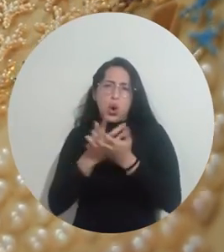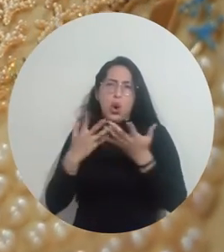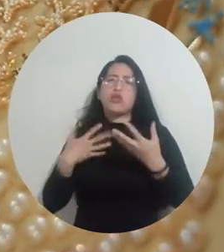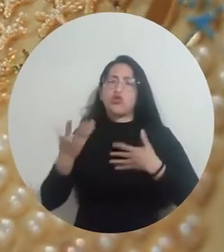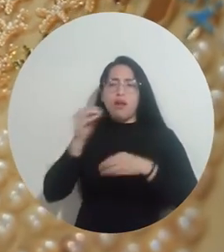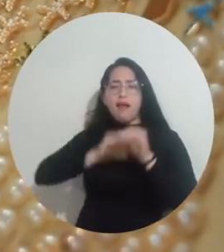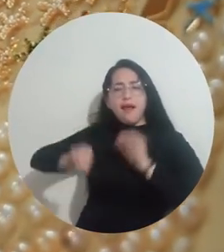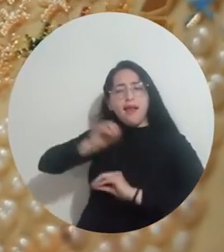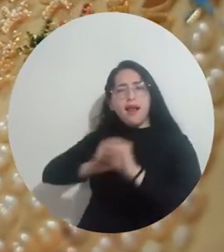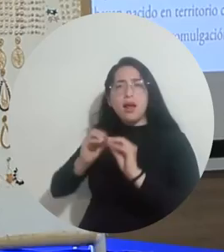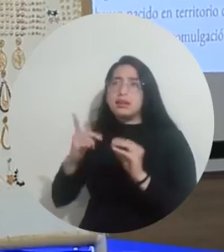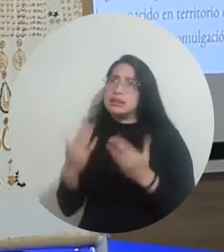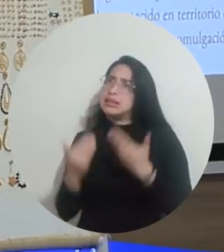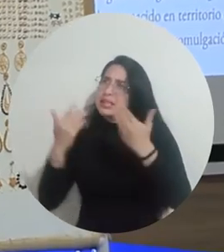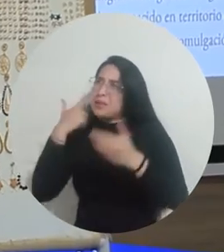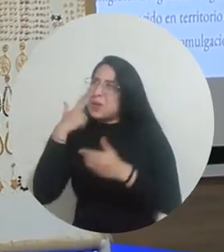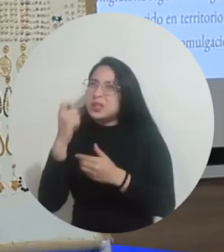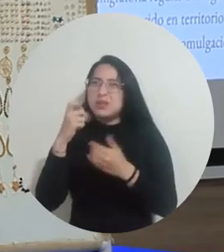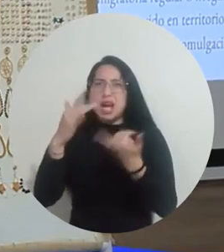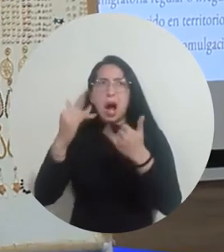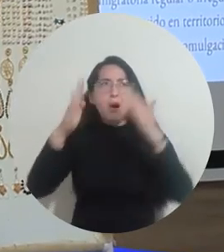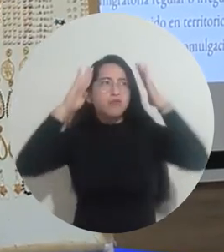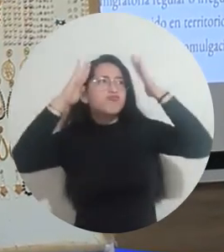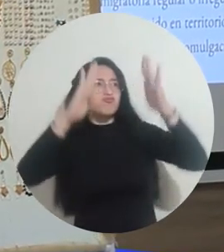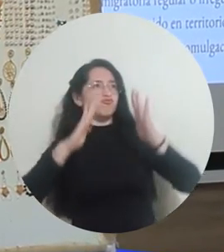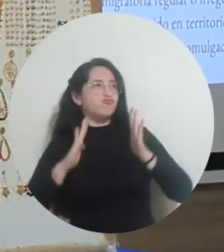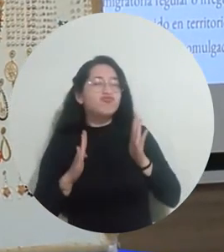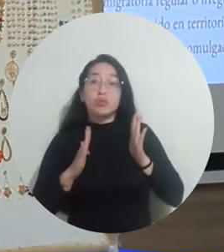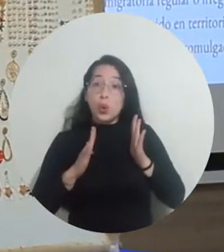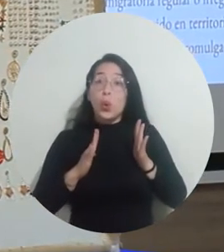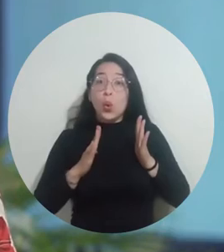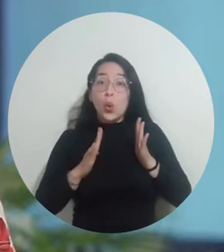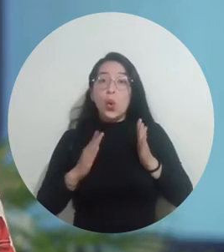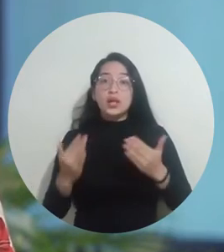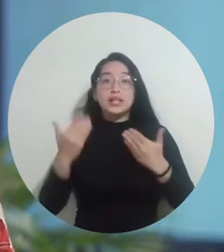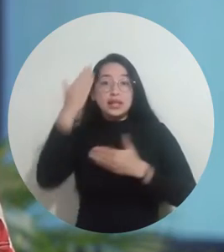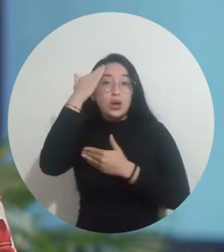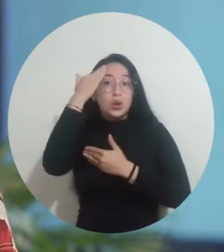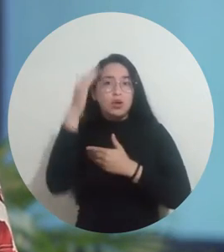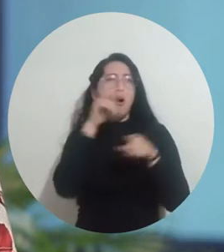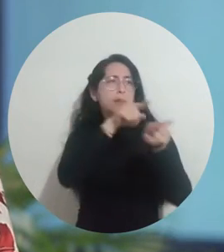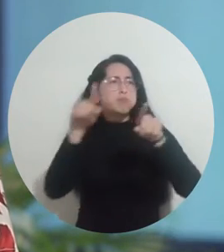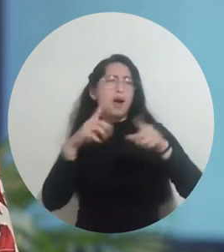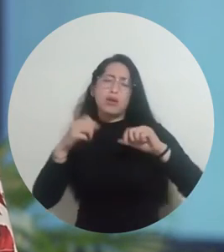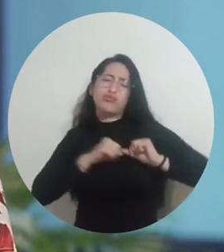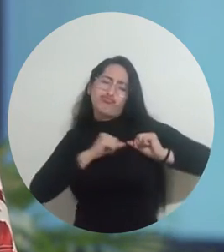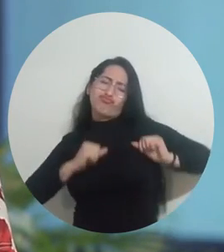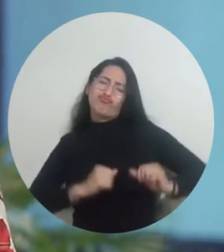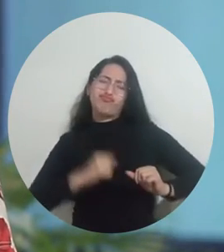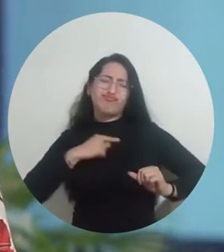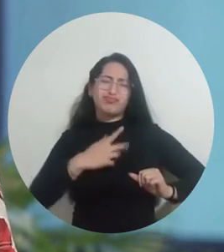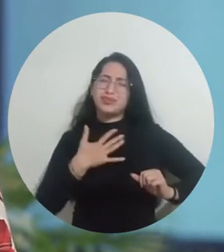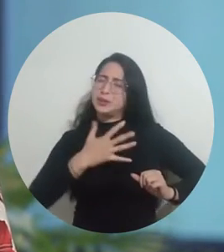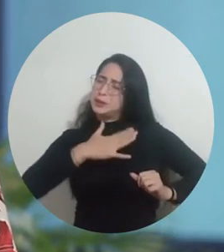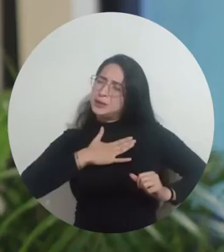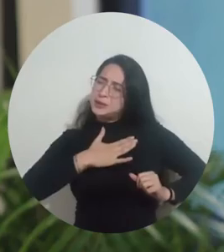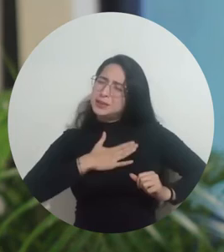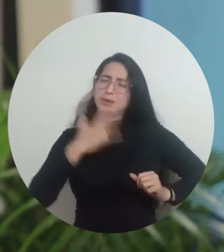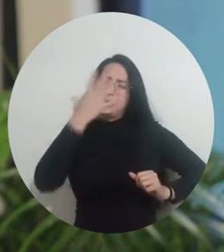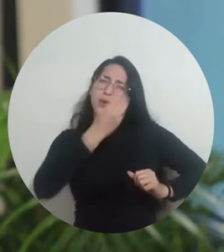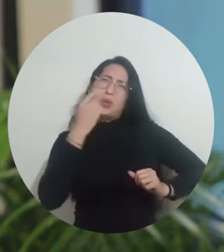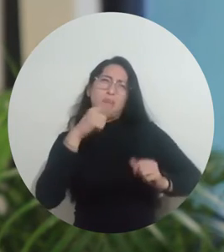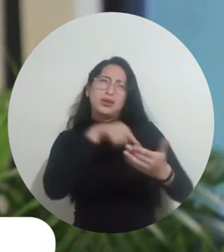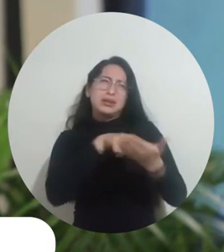porque nos alegra por una parte de que nos están tomando en cuenta y que sé que siempre hay ese buen corazón de que nos quieren ayudar.